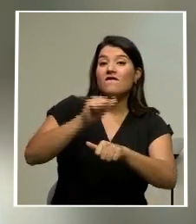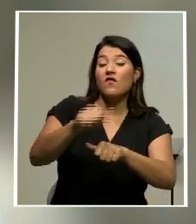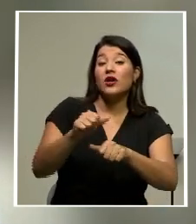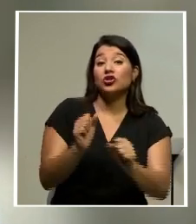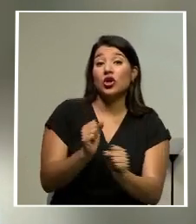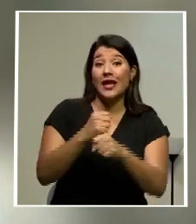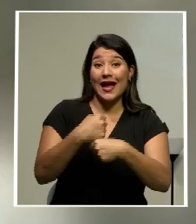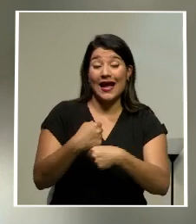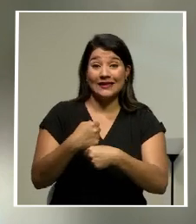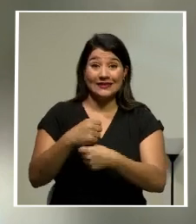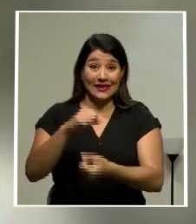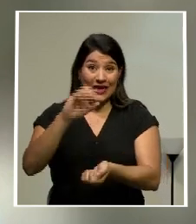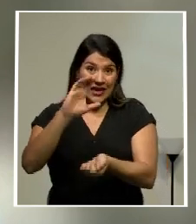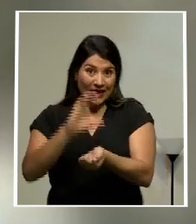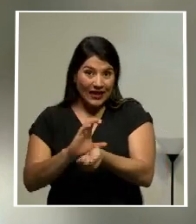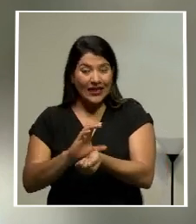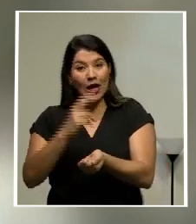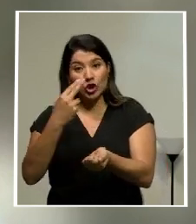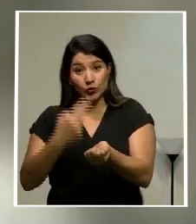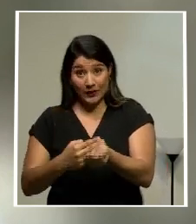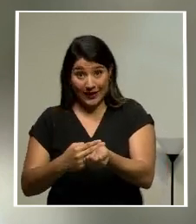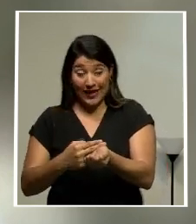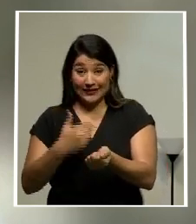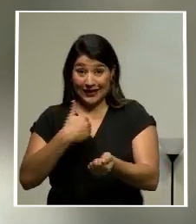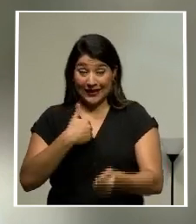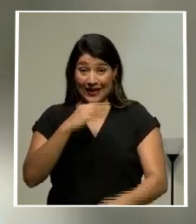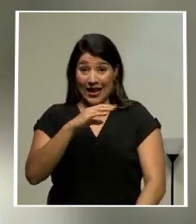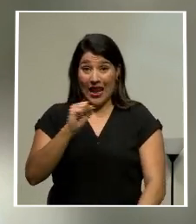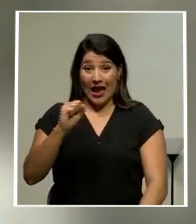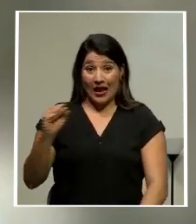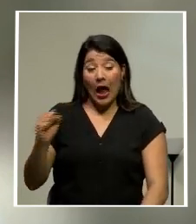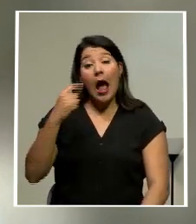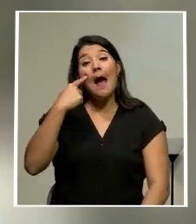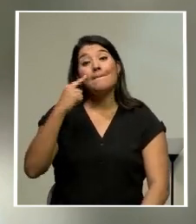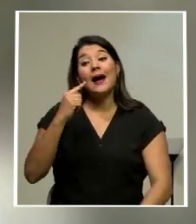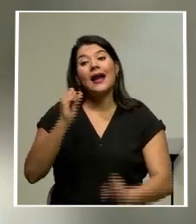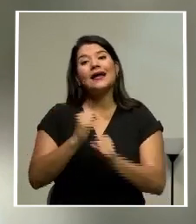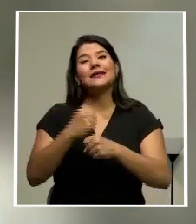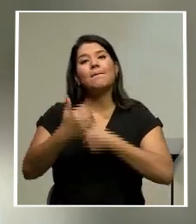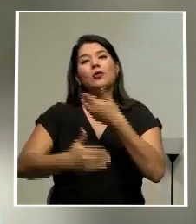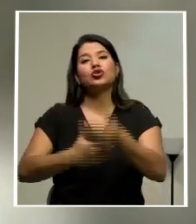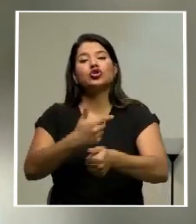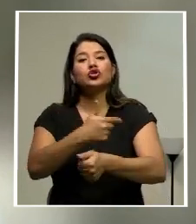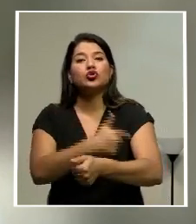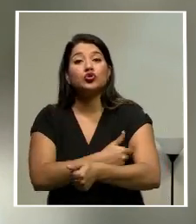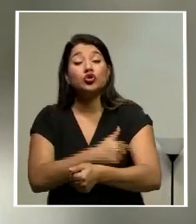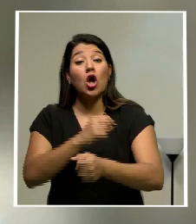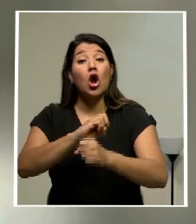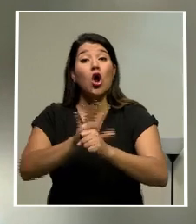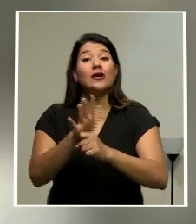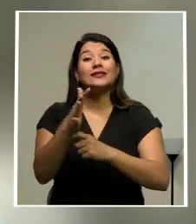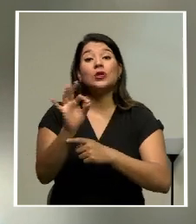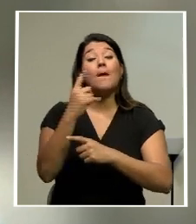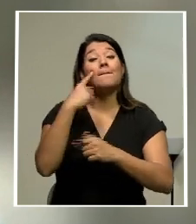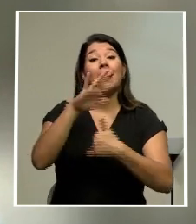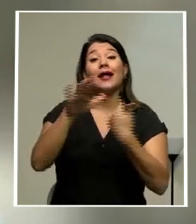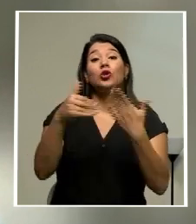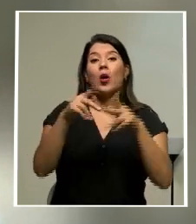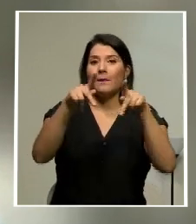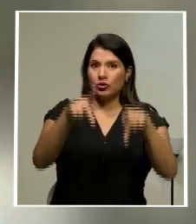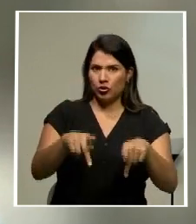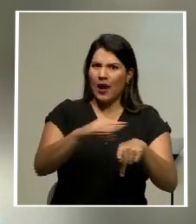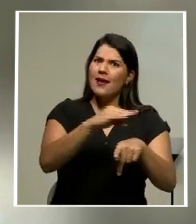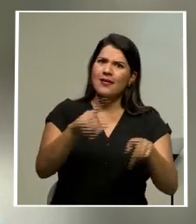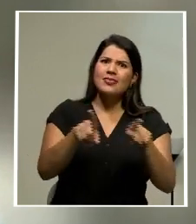establecimientos de salud de la institución para llevar la vacuna contra la COVID-19 a toda la población y además de la respuesta de las